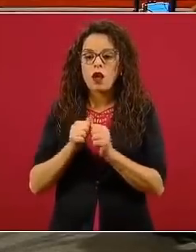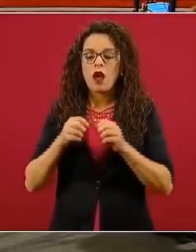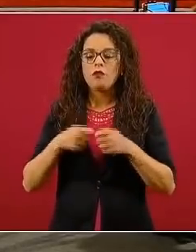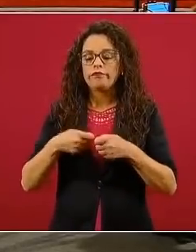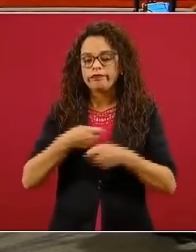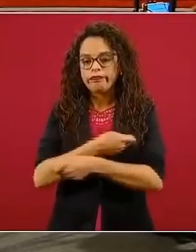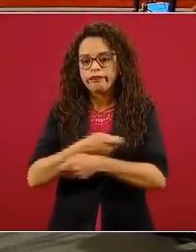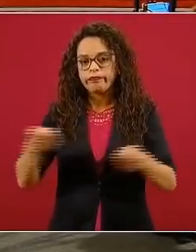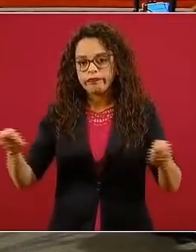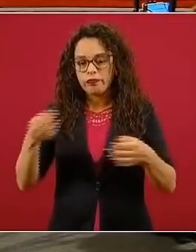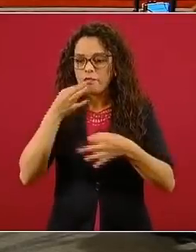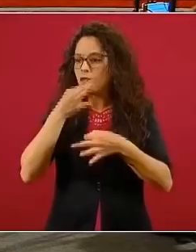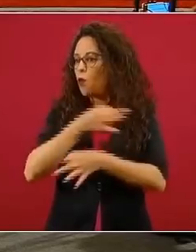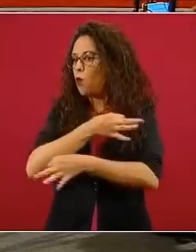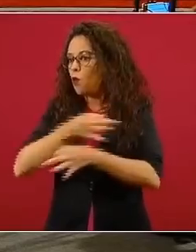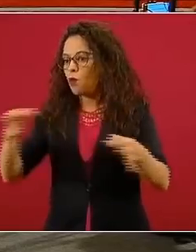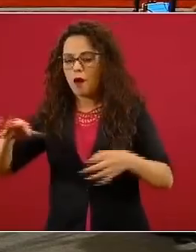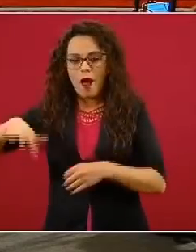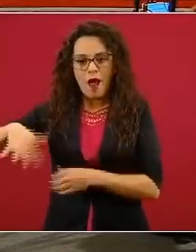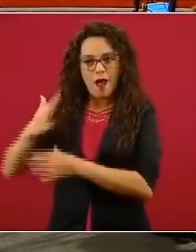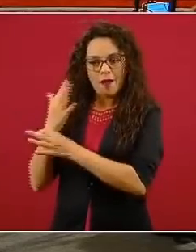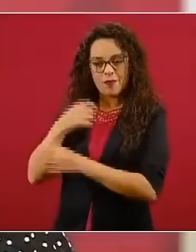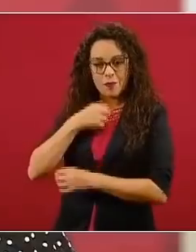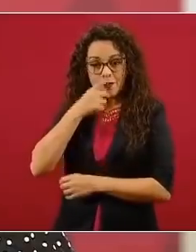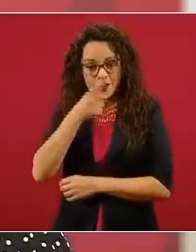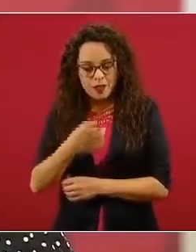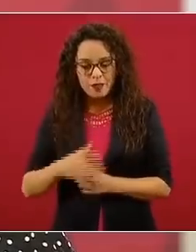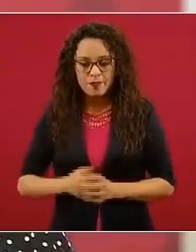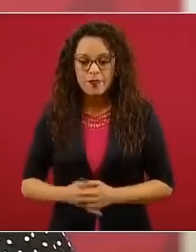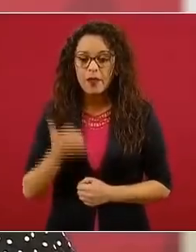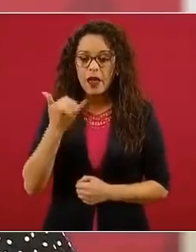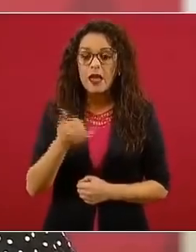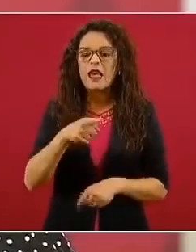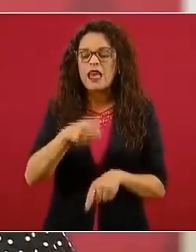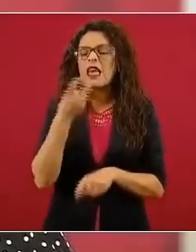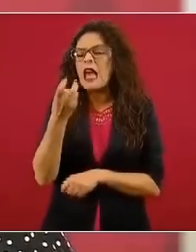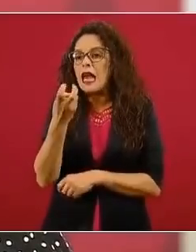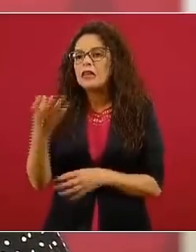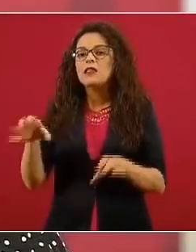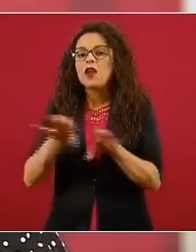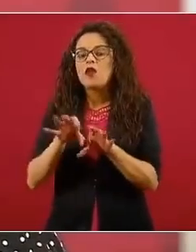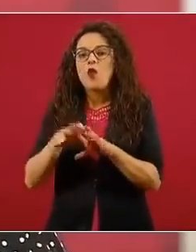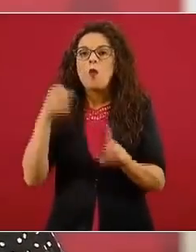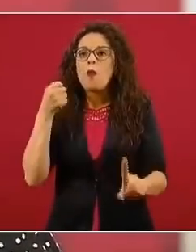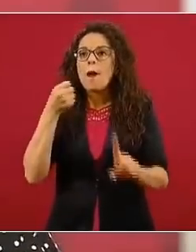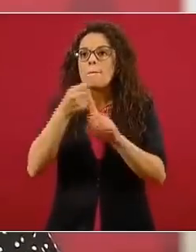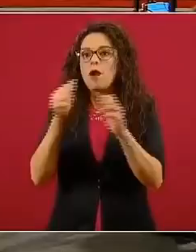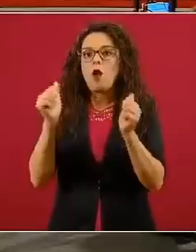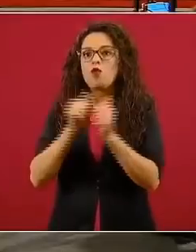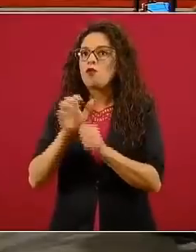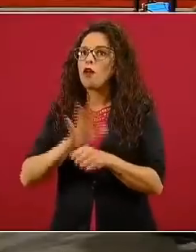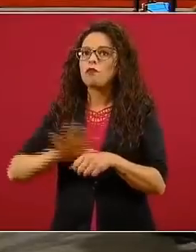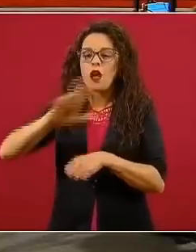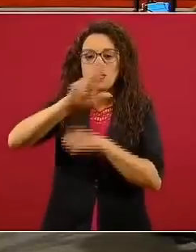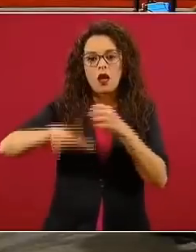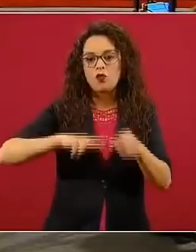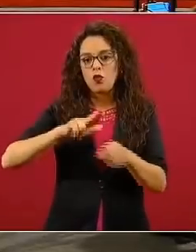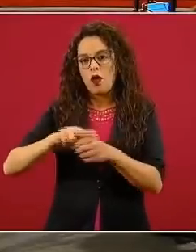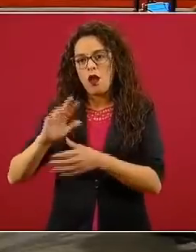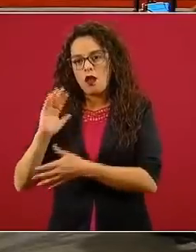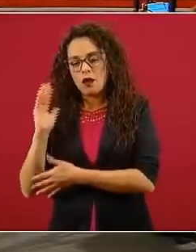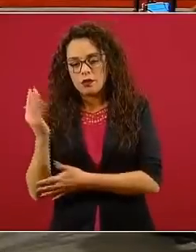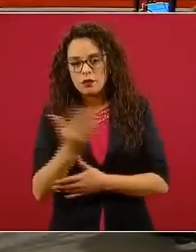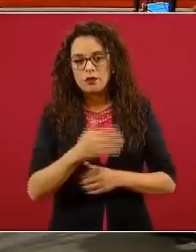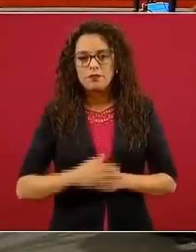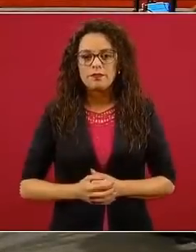hablábamos en un inicio y también de cómo tiene un impacto en el medio ambiente. La siguiente, por favor.